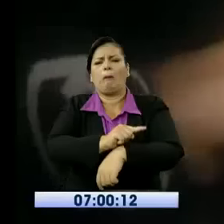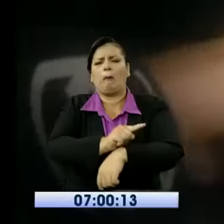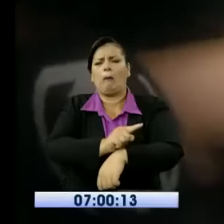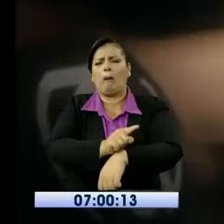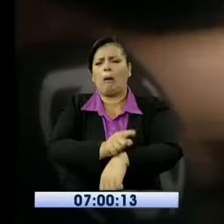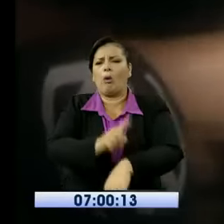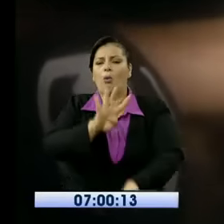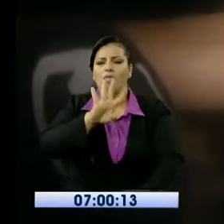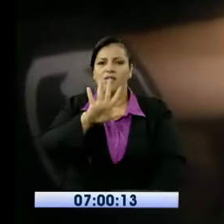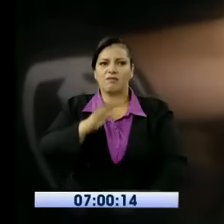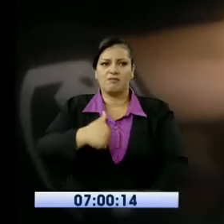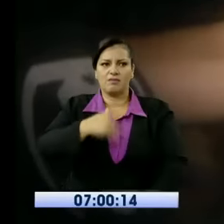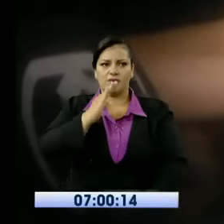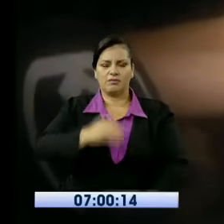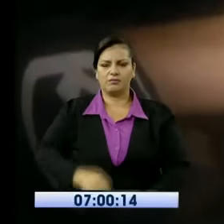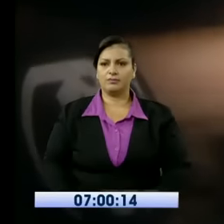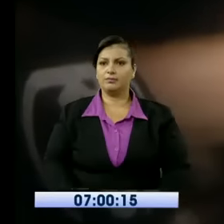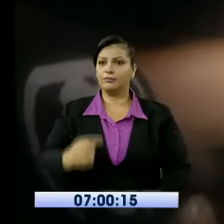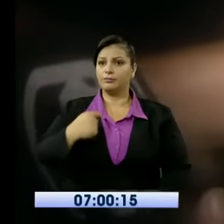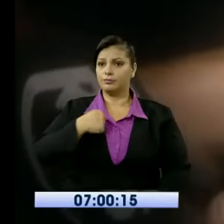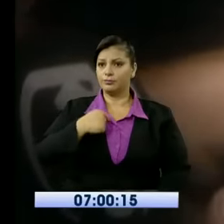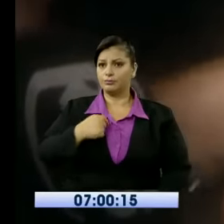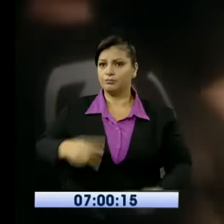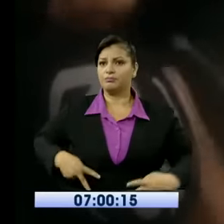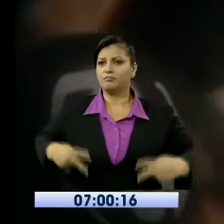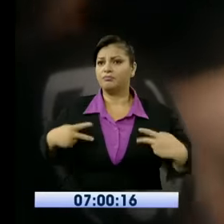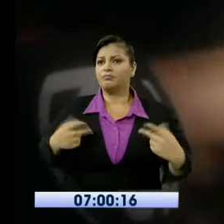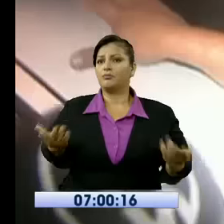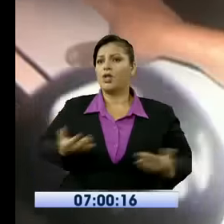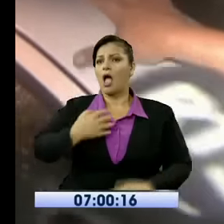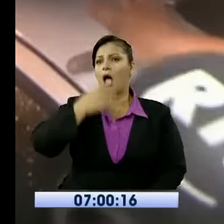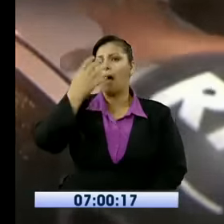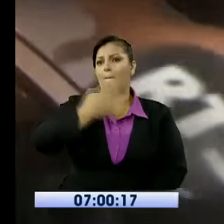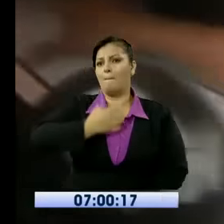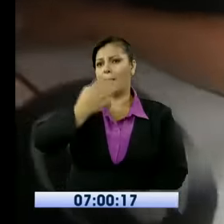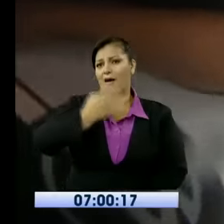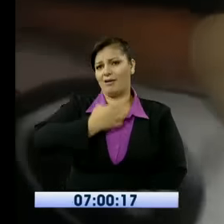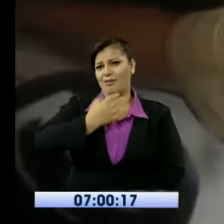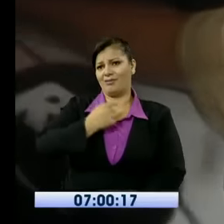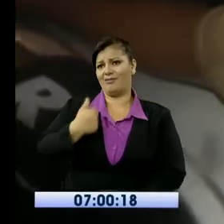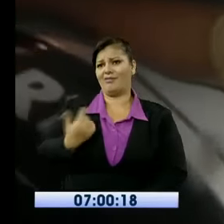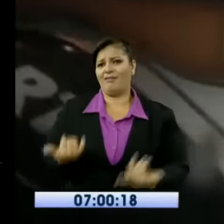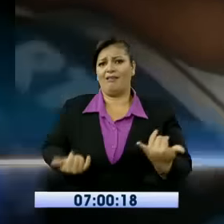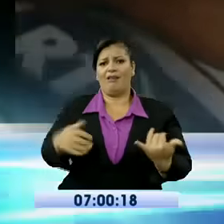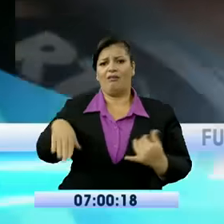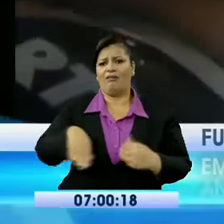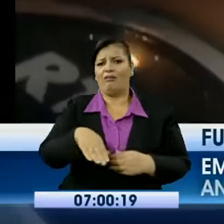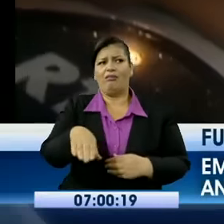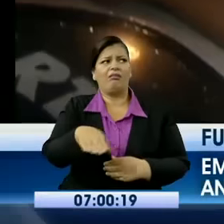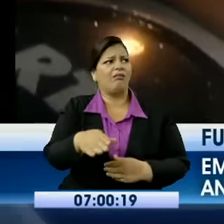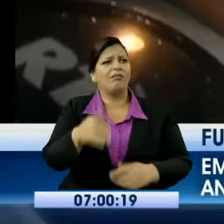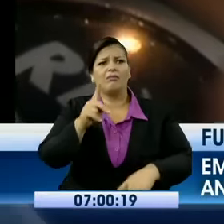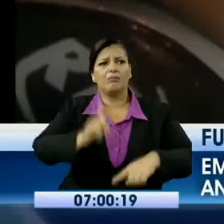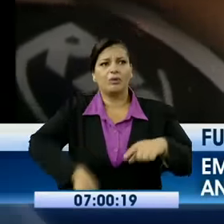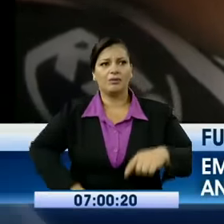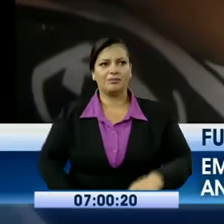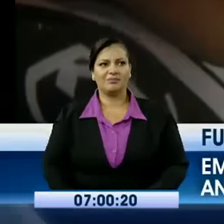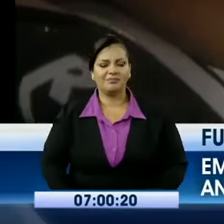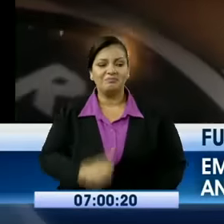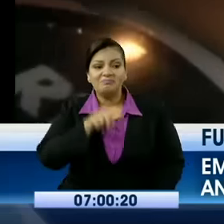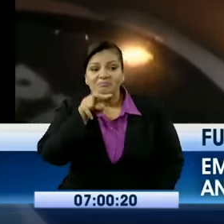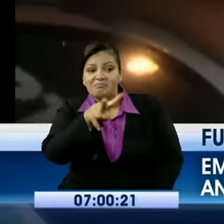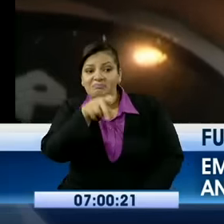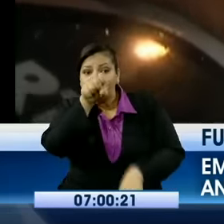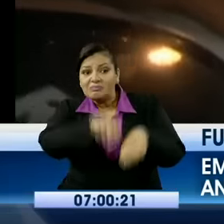Y mire este tráfico que no puede, no puede ser así. Aquí ganándose la moneda ya que todo vale la pena aquí.